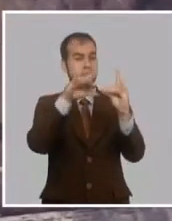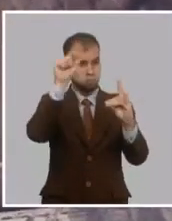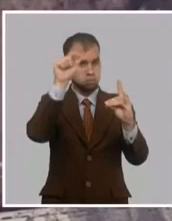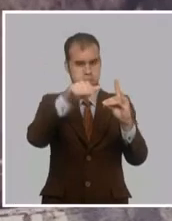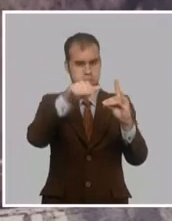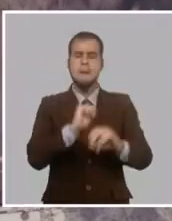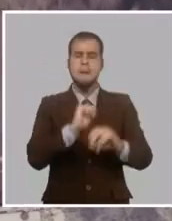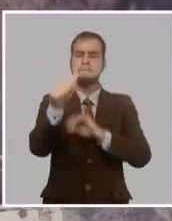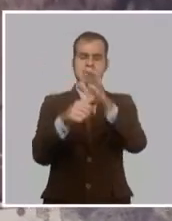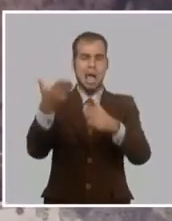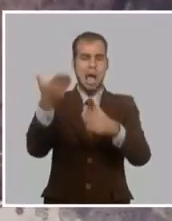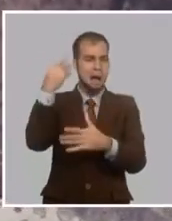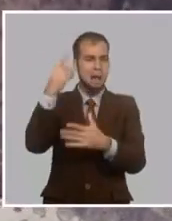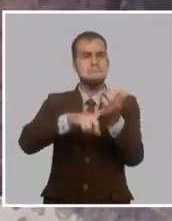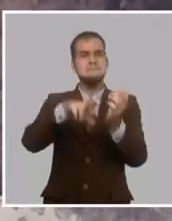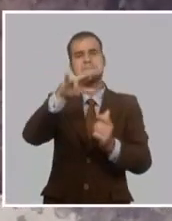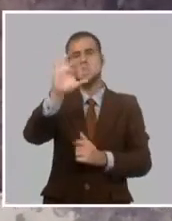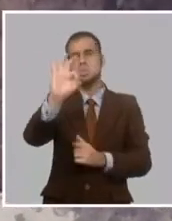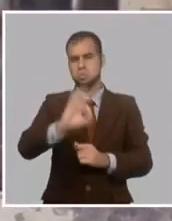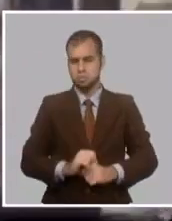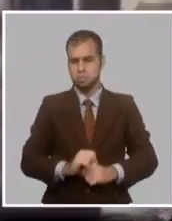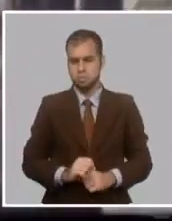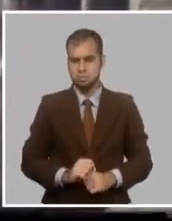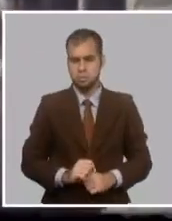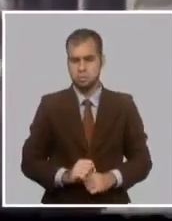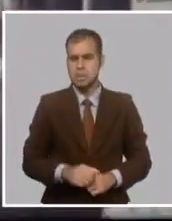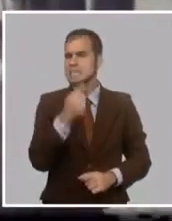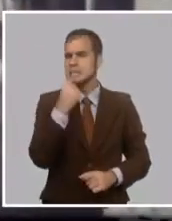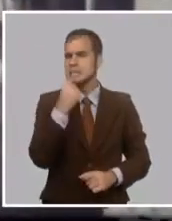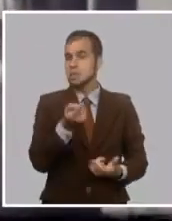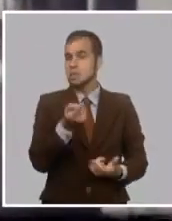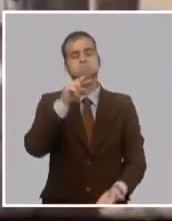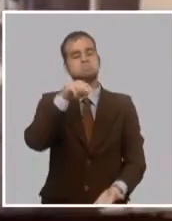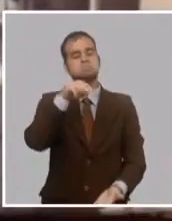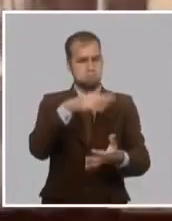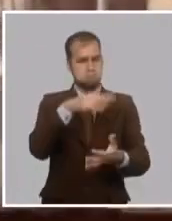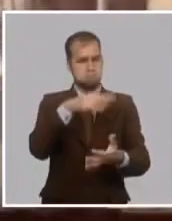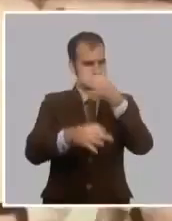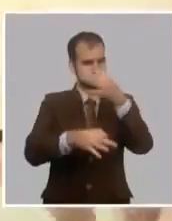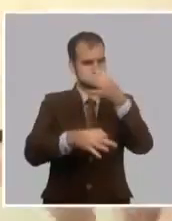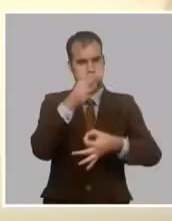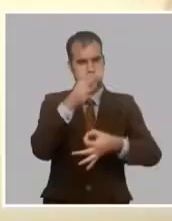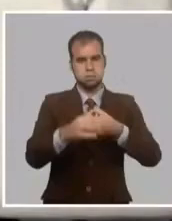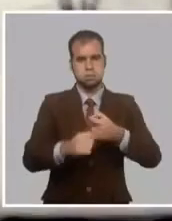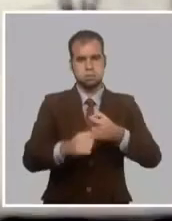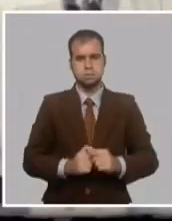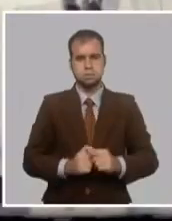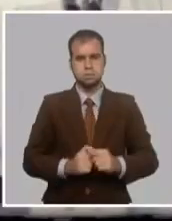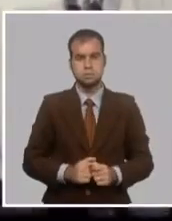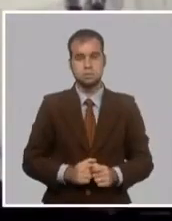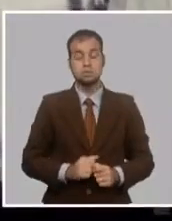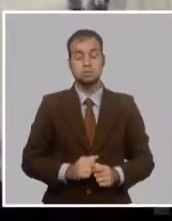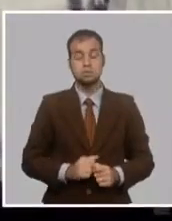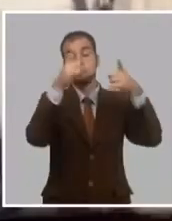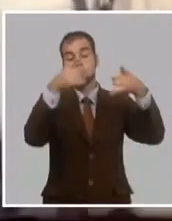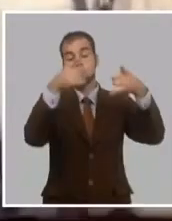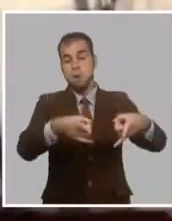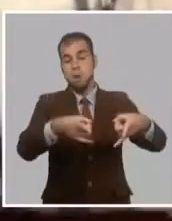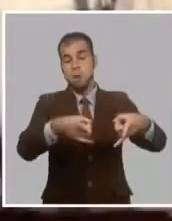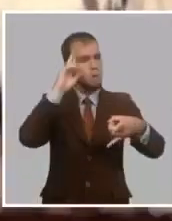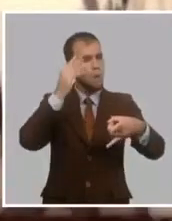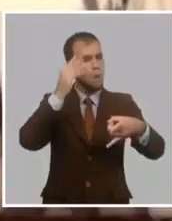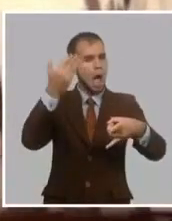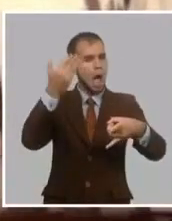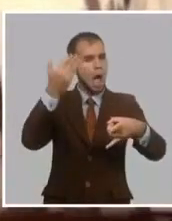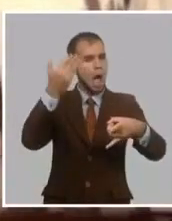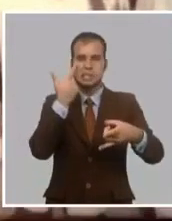Carlos Prío trasladó la urna y dijo el discurso principal. La obra funeraria recuerda la sobriedad